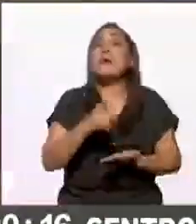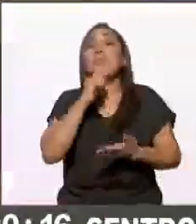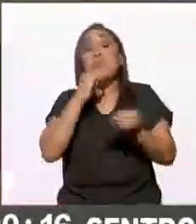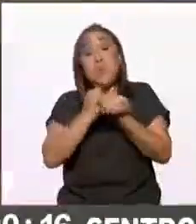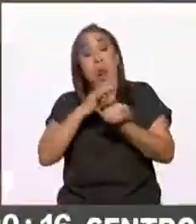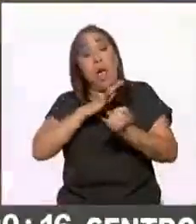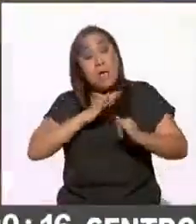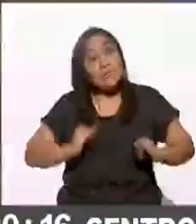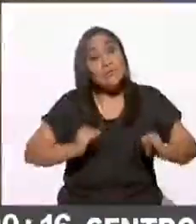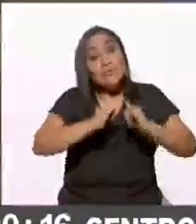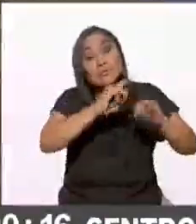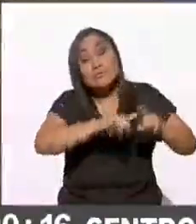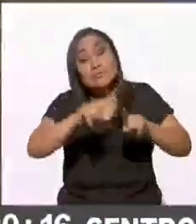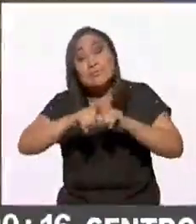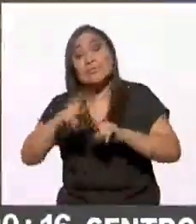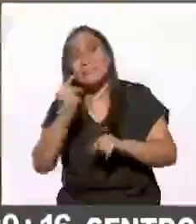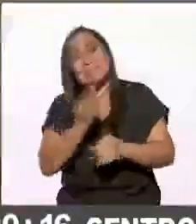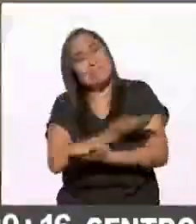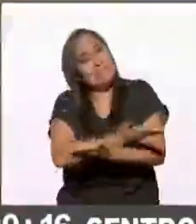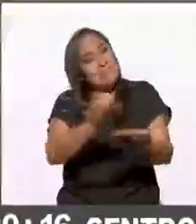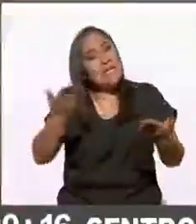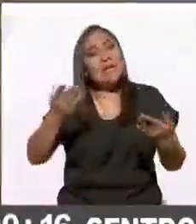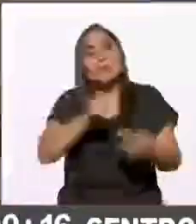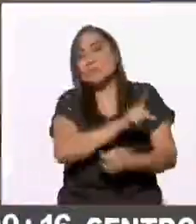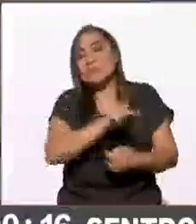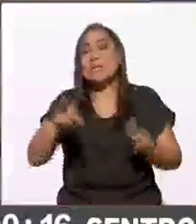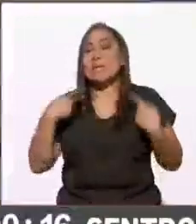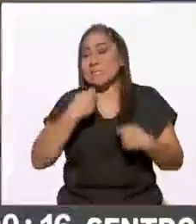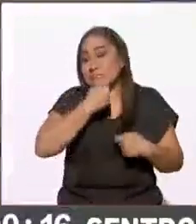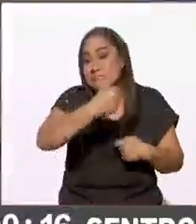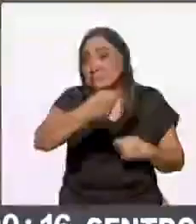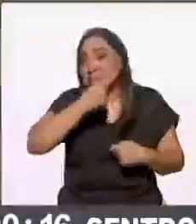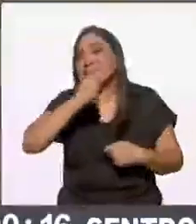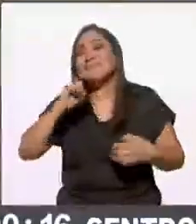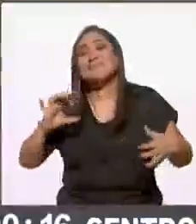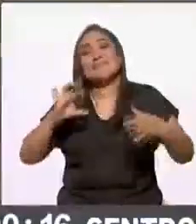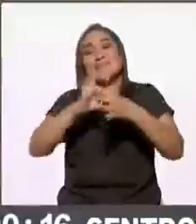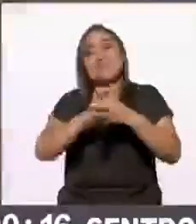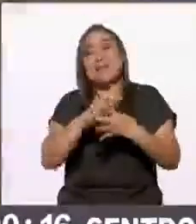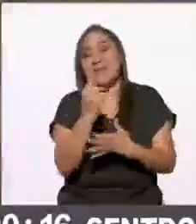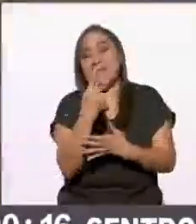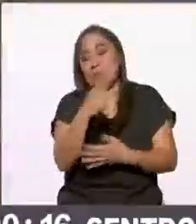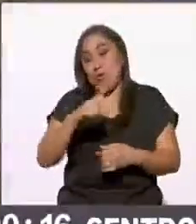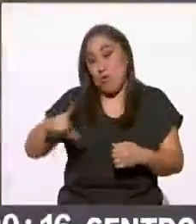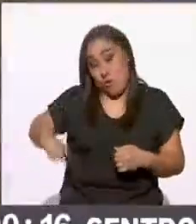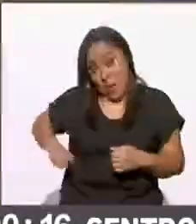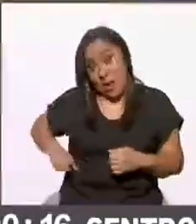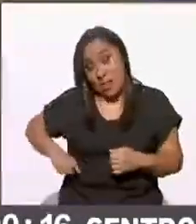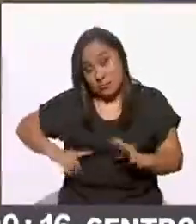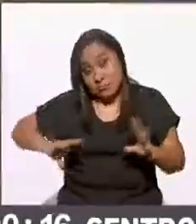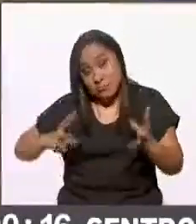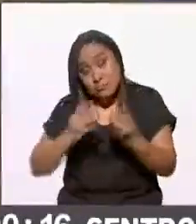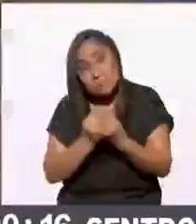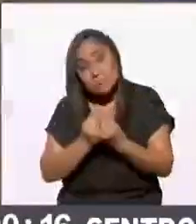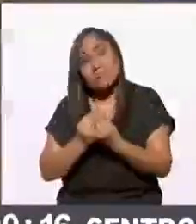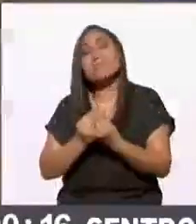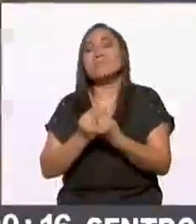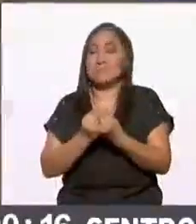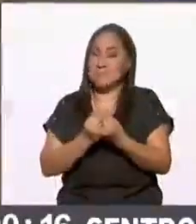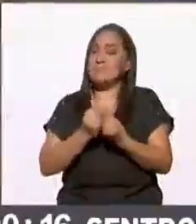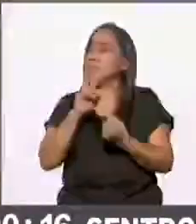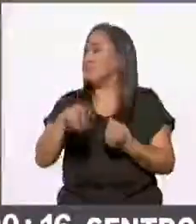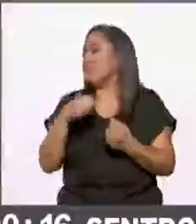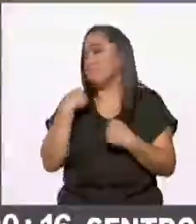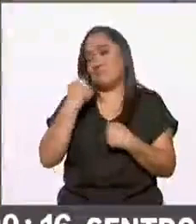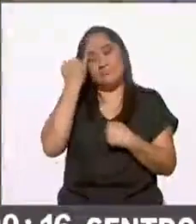que conforman yo así les digo a todos los conductores que conforman este sistema público porque esos son son voces que no me imaginé